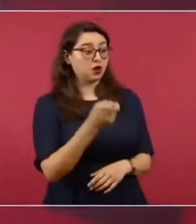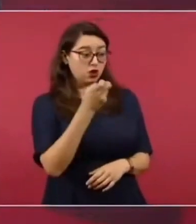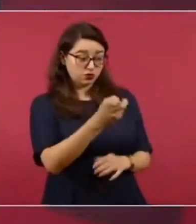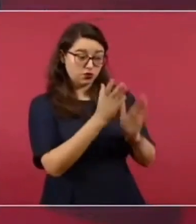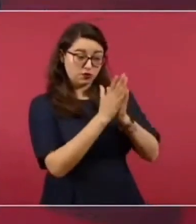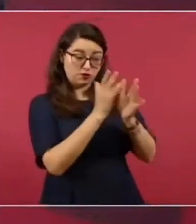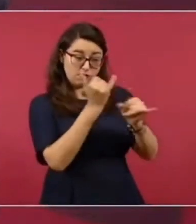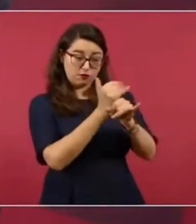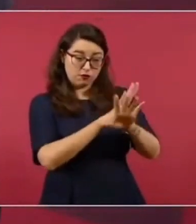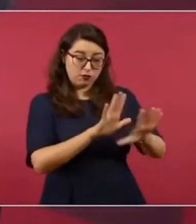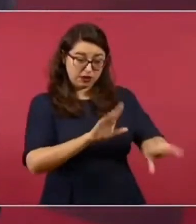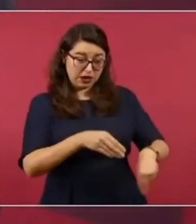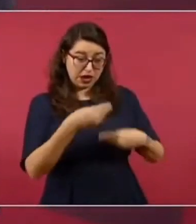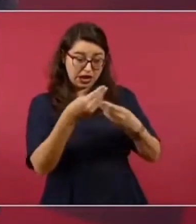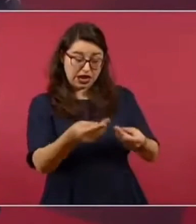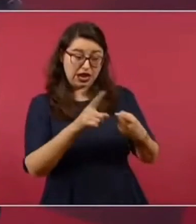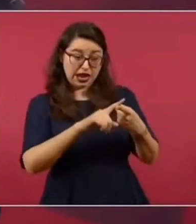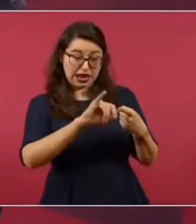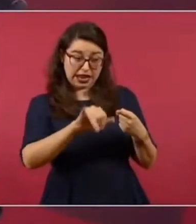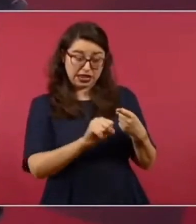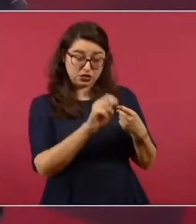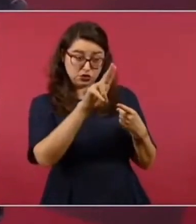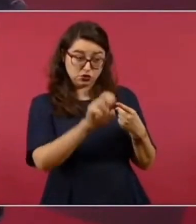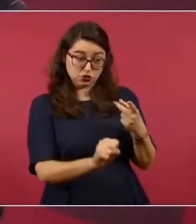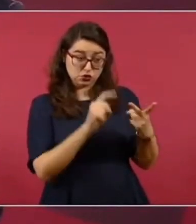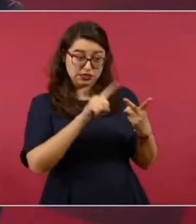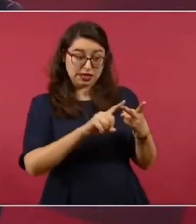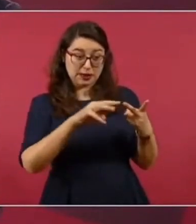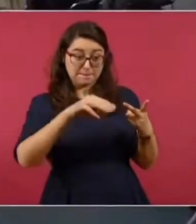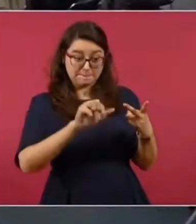y María Luisa y continuar. Muy bien.